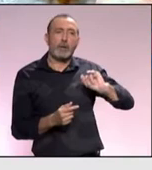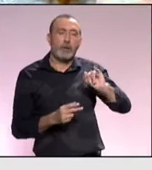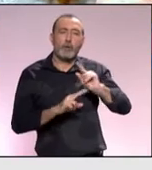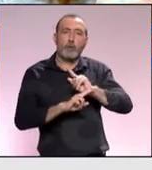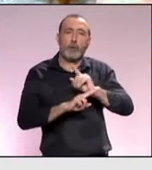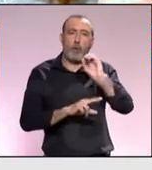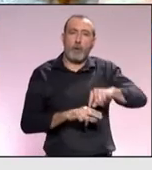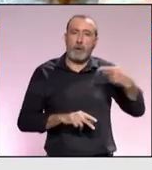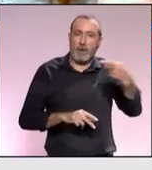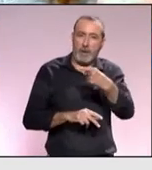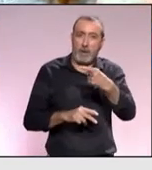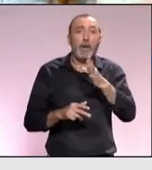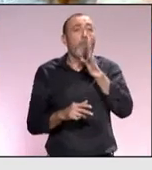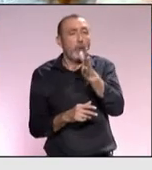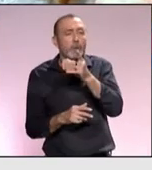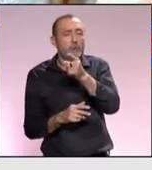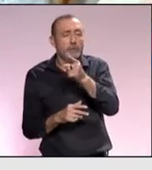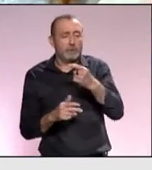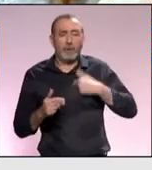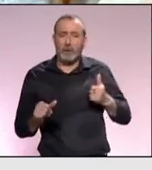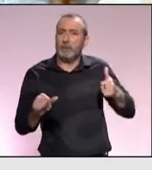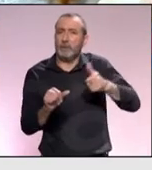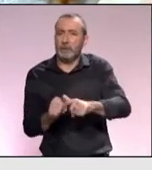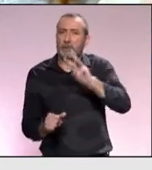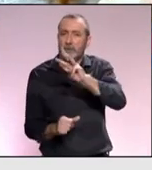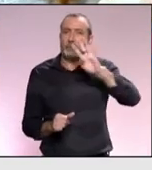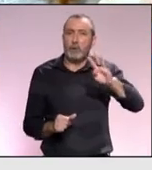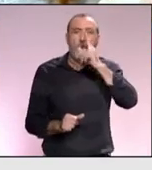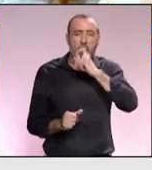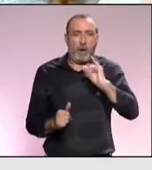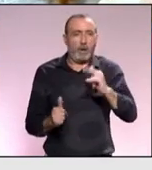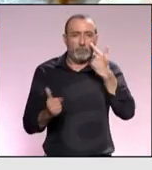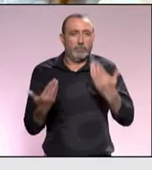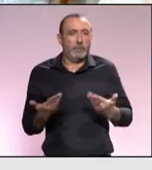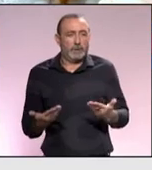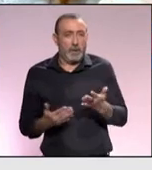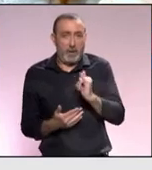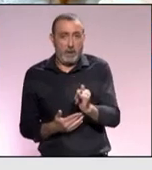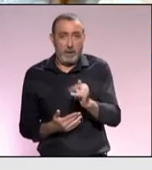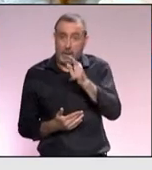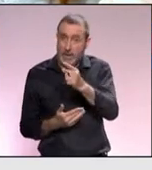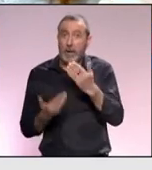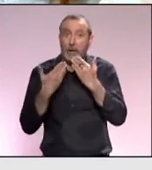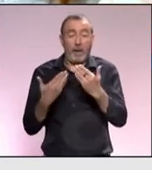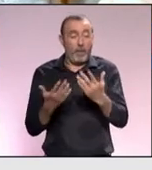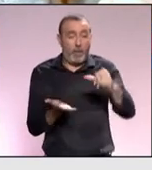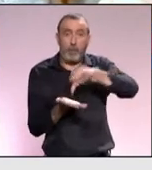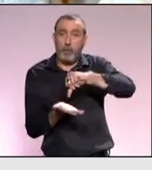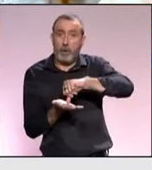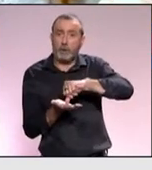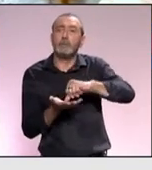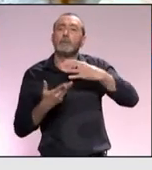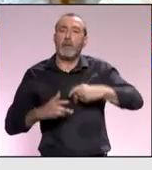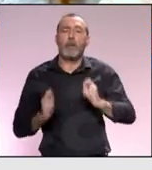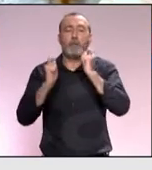y el no lucrativo algo que ha estado presente todos estos 34 años y sobre todo esto ha hecho posible que la